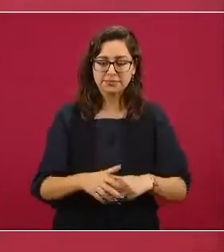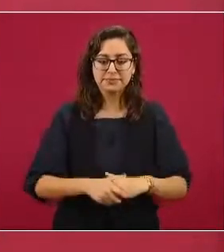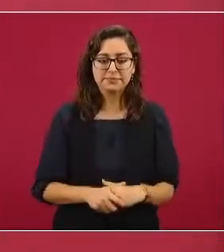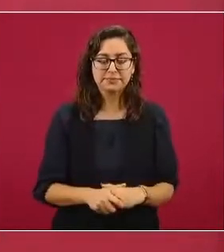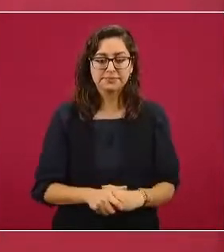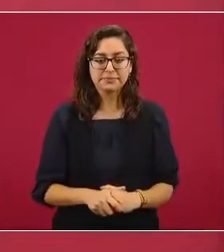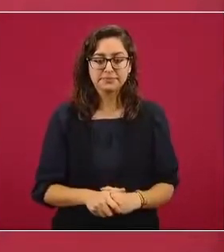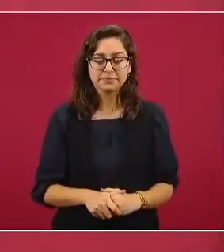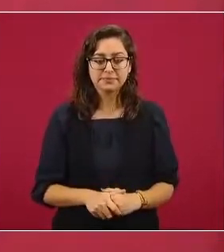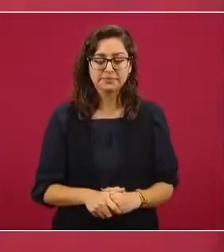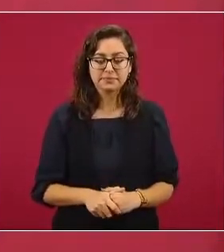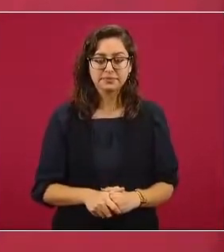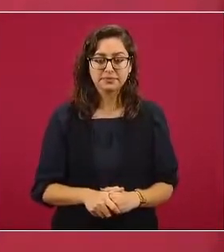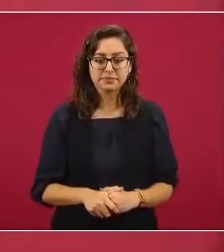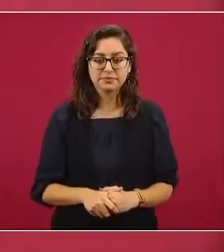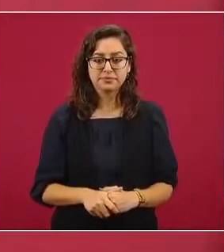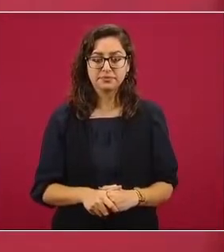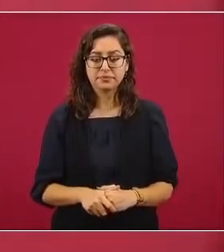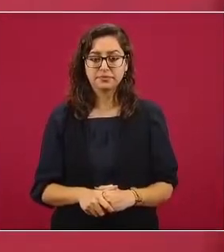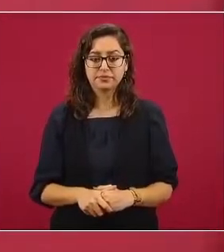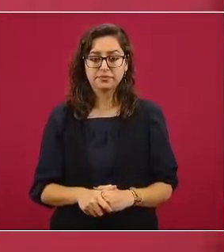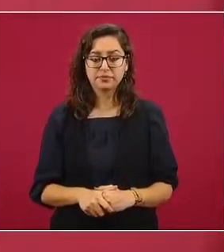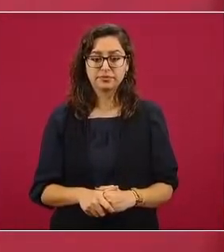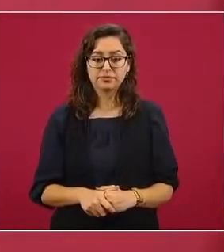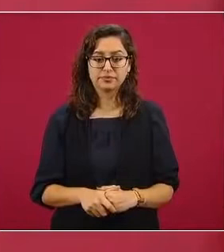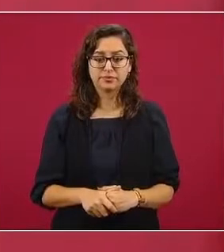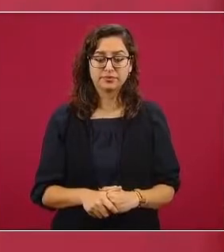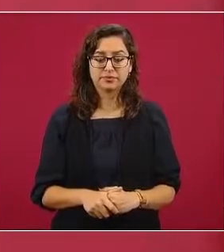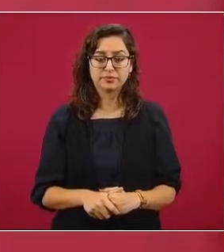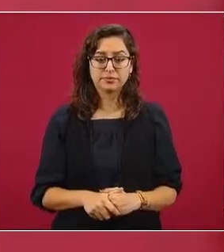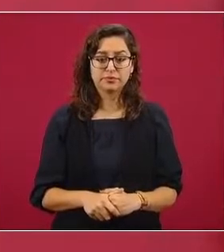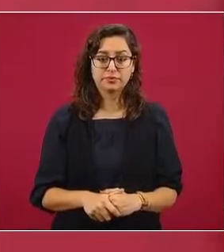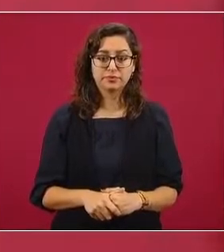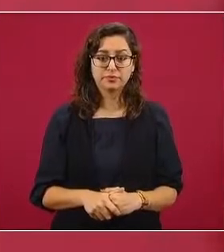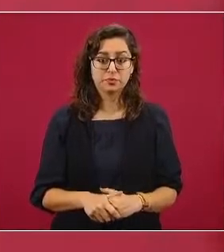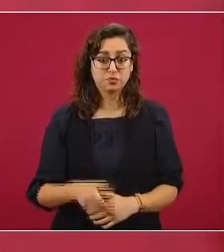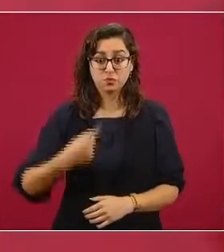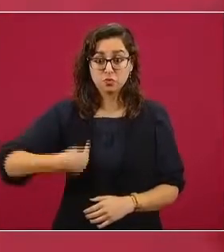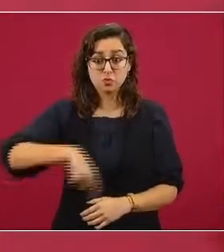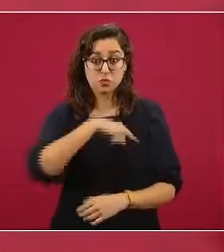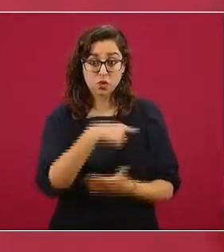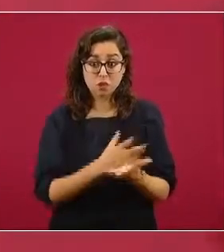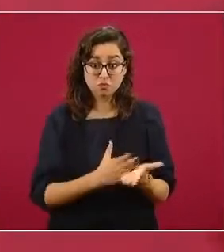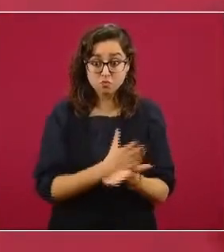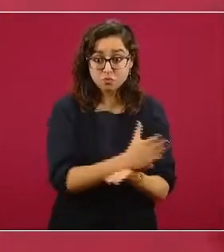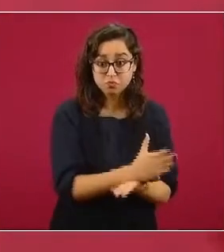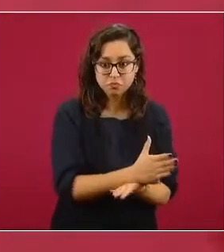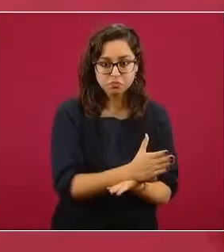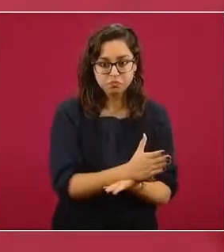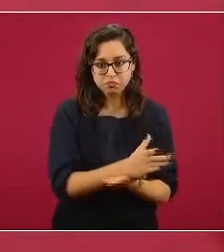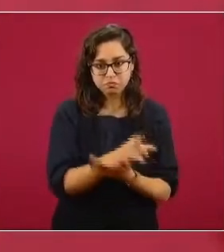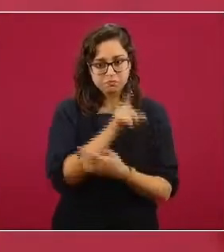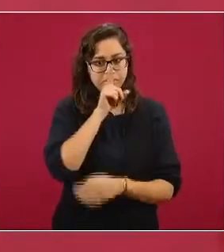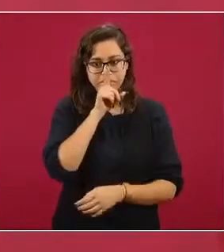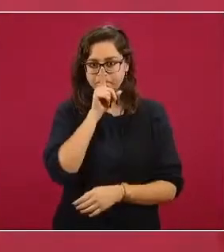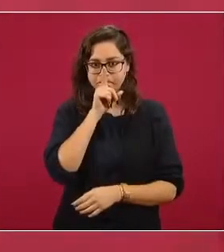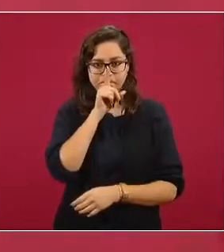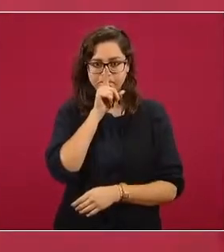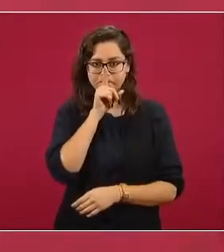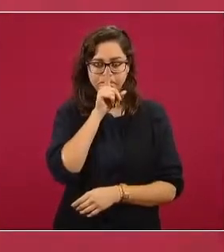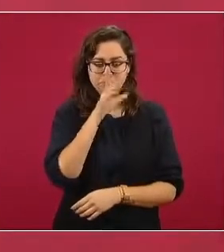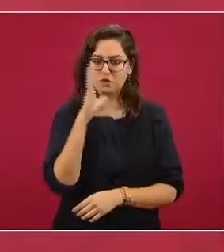inmiscuirnos en la política